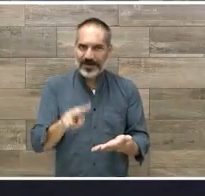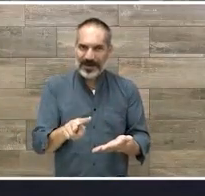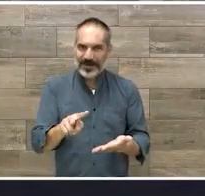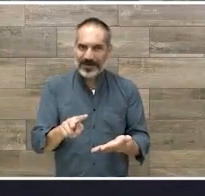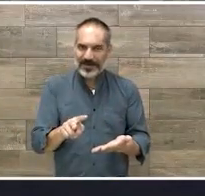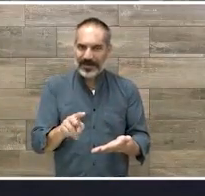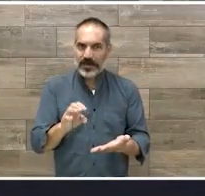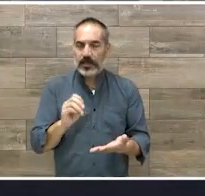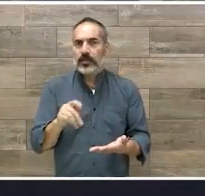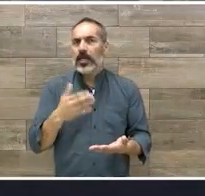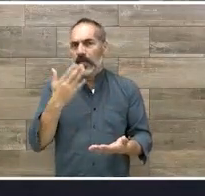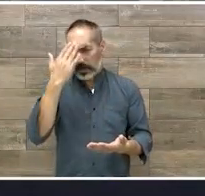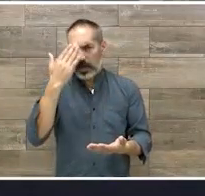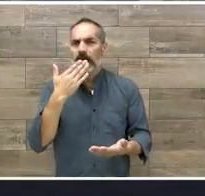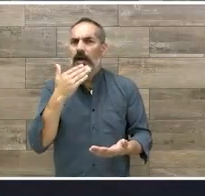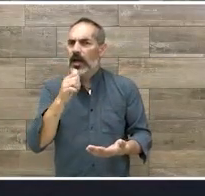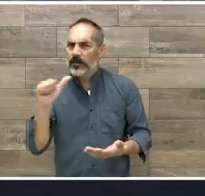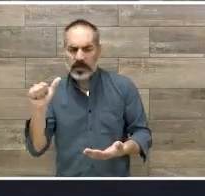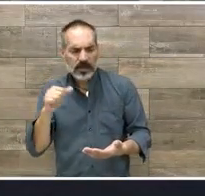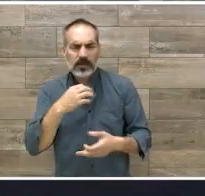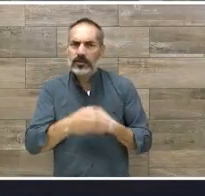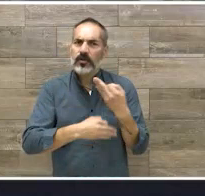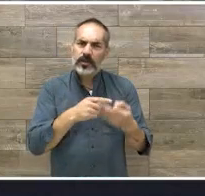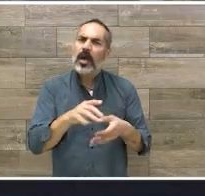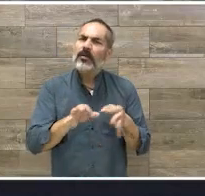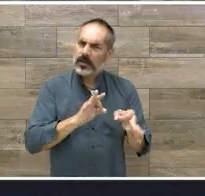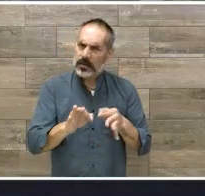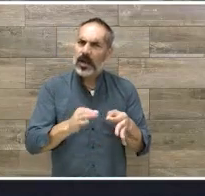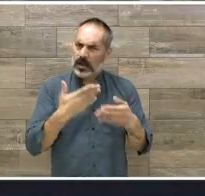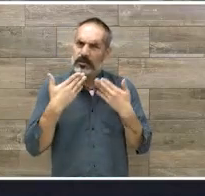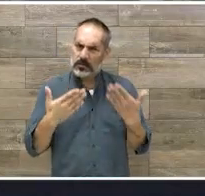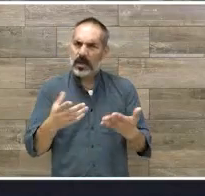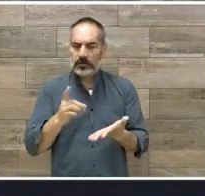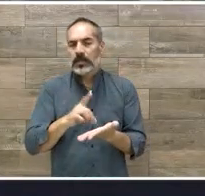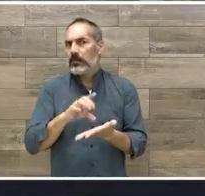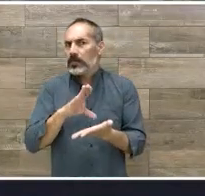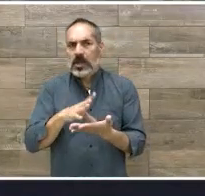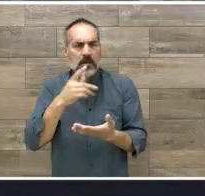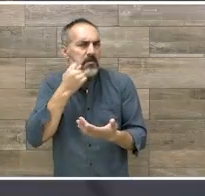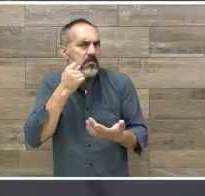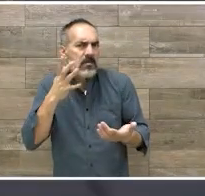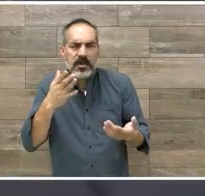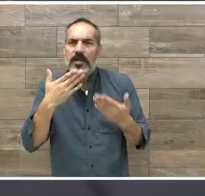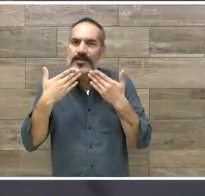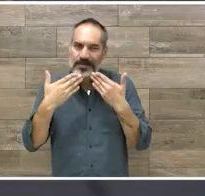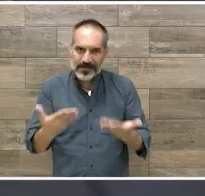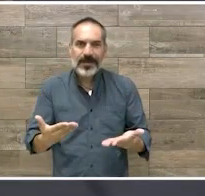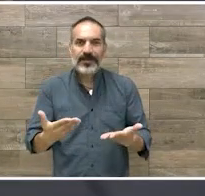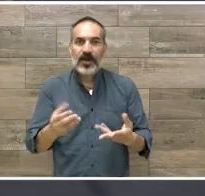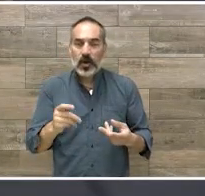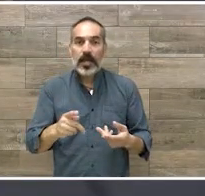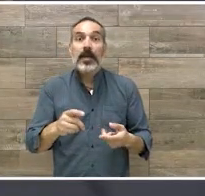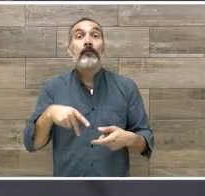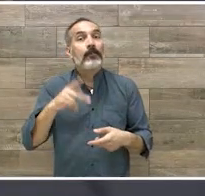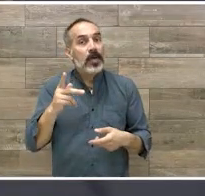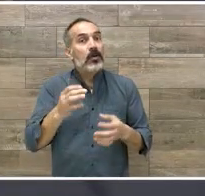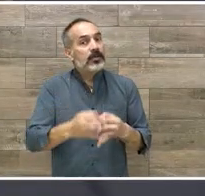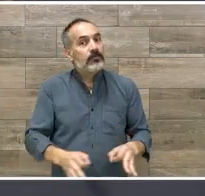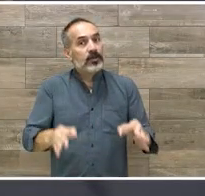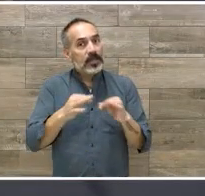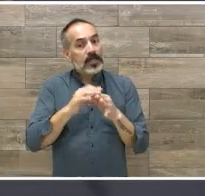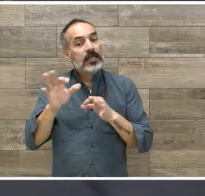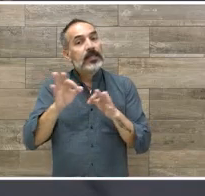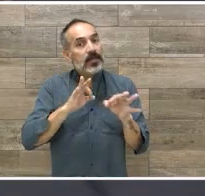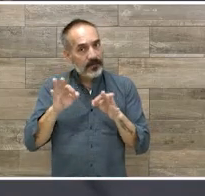habilidades. Hay niños que se consideran como neurotípicos, o que van a la